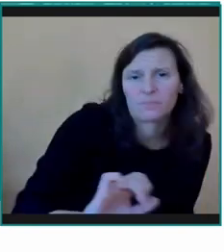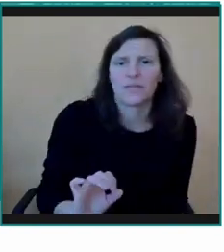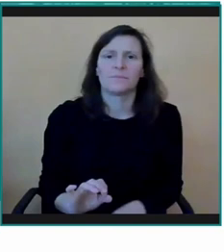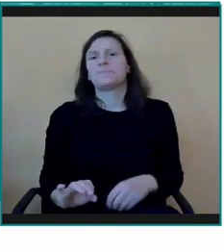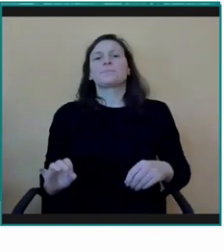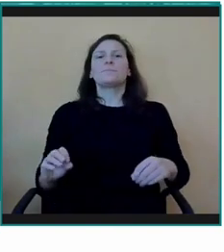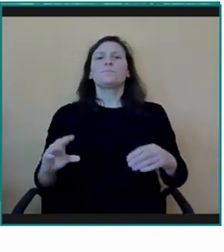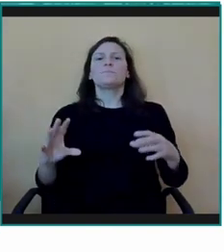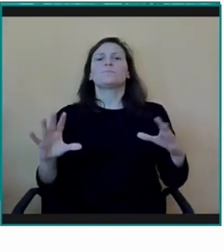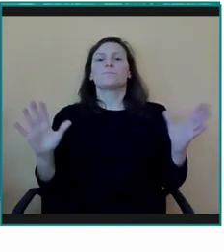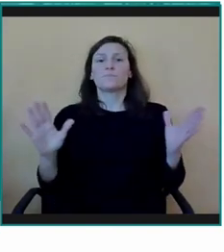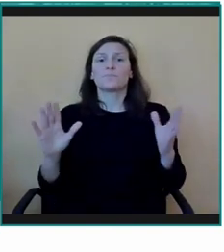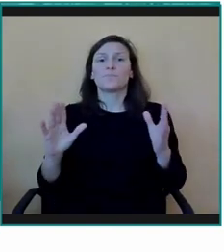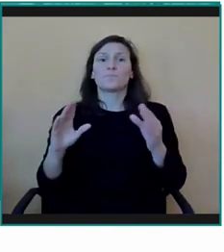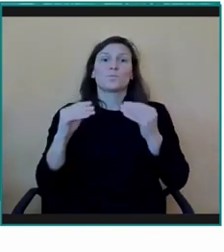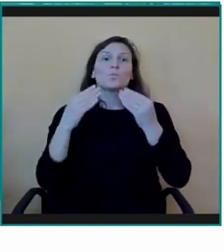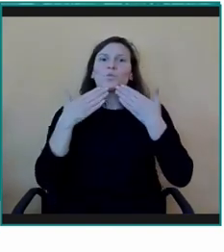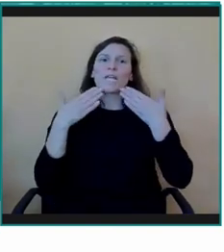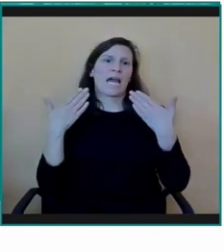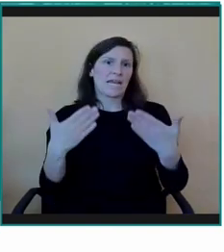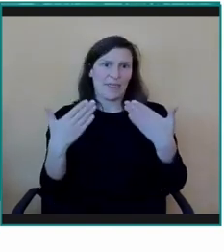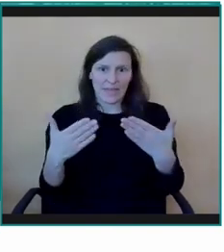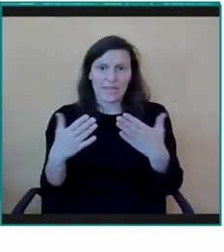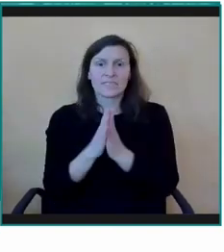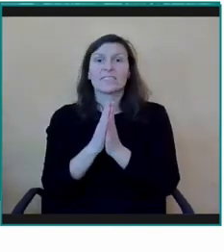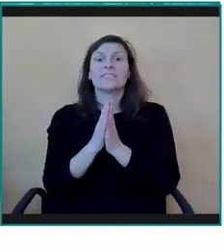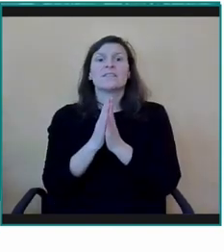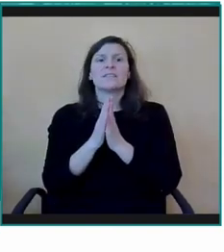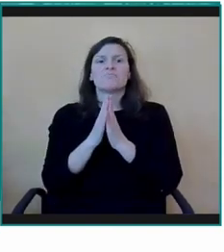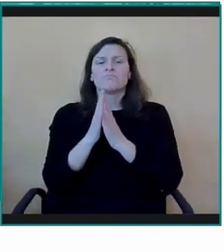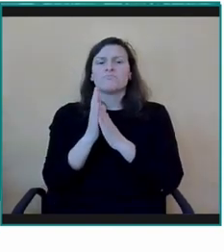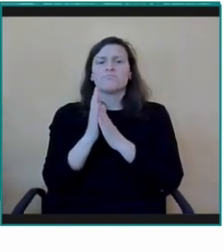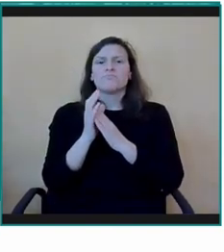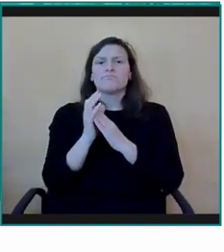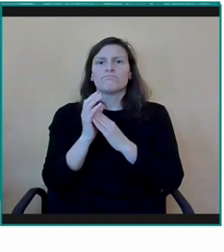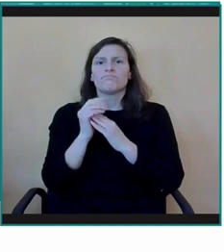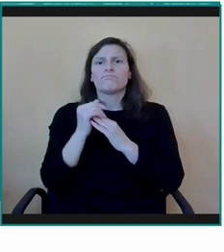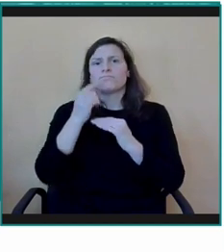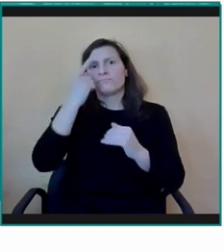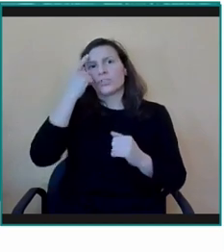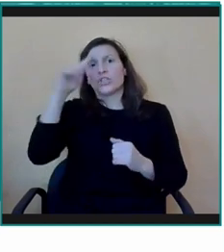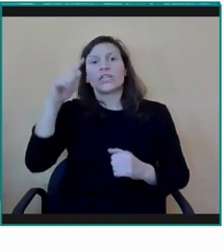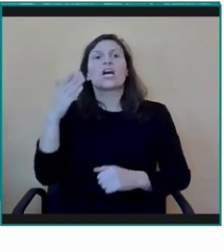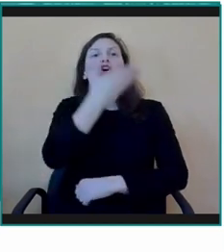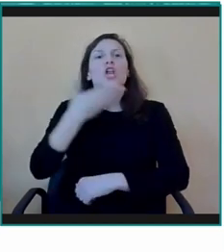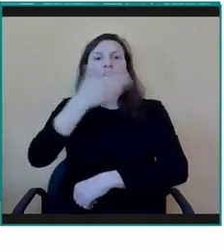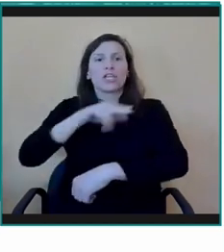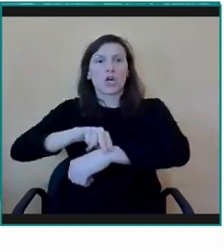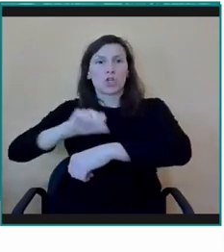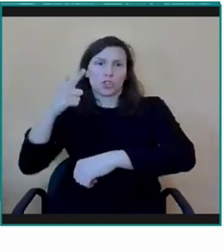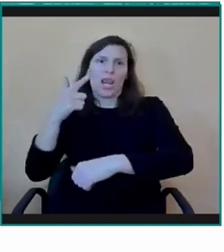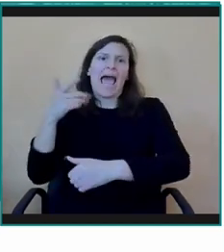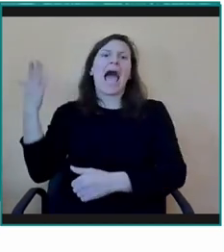Yo creo que, no creo, estoy convencido de que el Colegio El Sol, antes Colegio Nacional de Sordos,